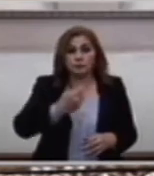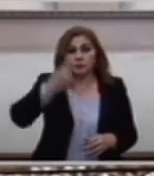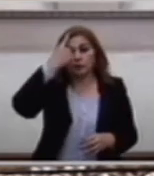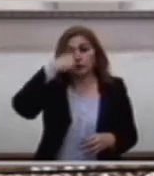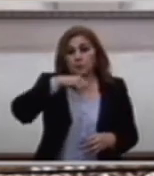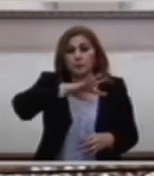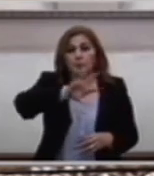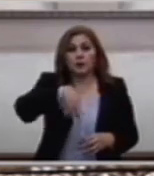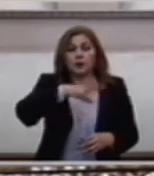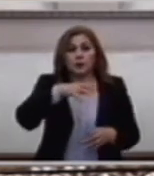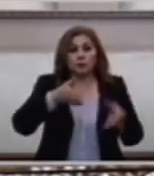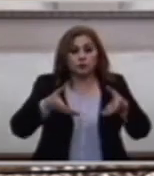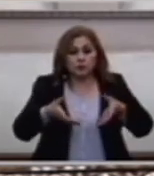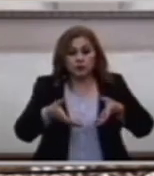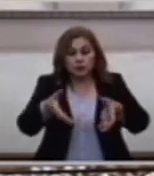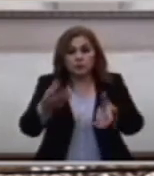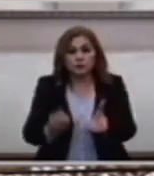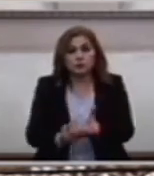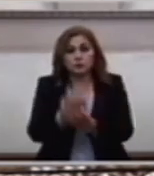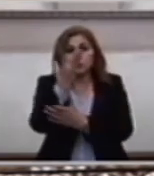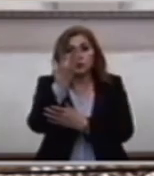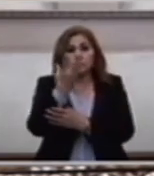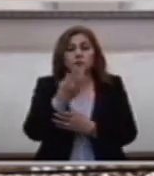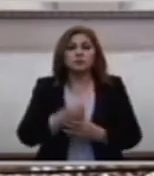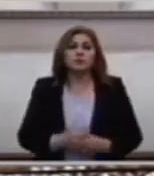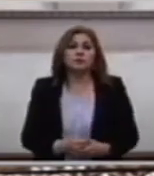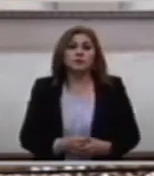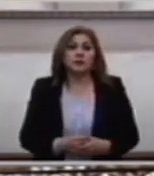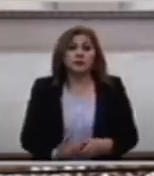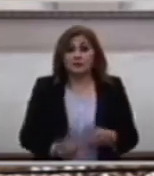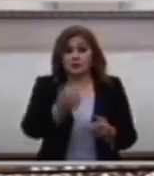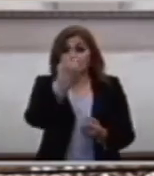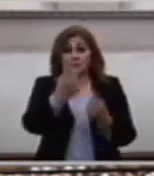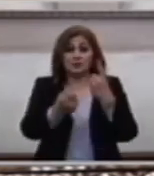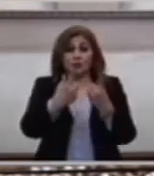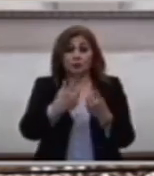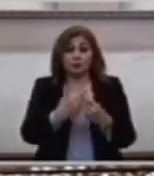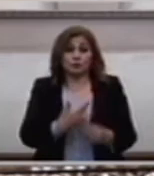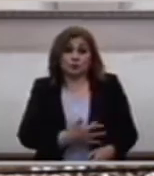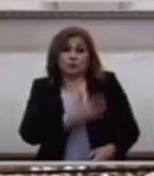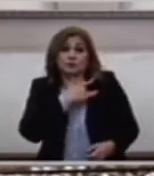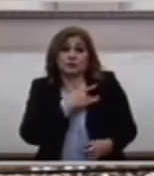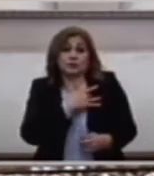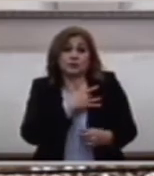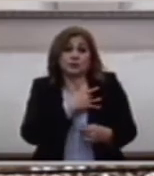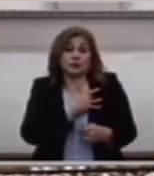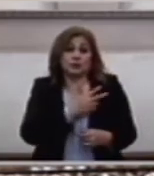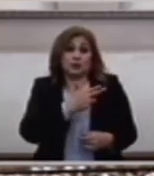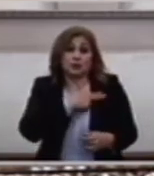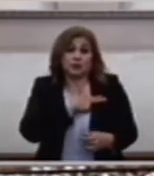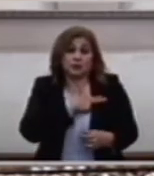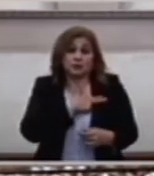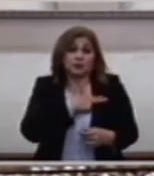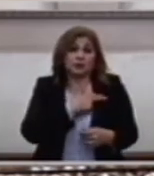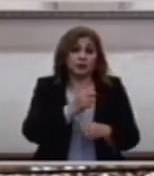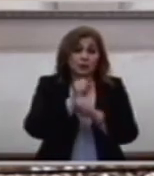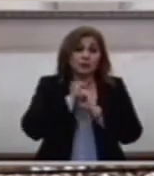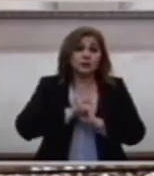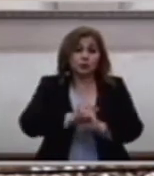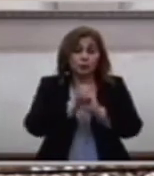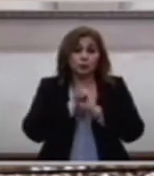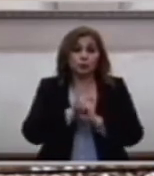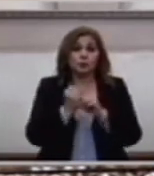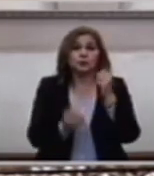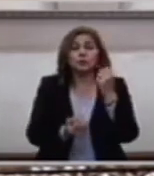Que Busquen Caminos Nuevos Y Si Alguno Está Herido Y Dolorido Y Si Algunos Han